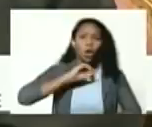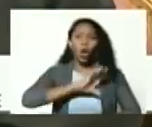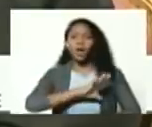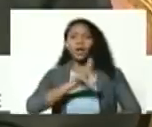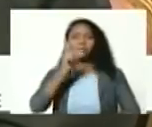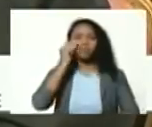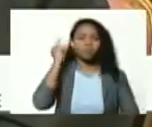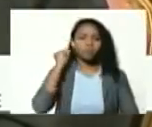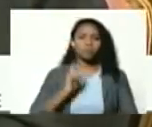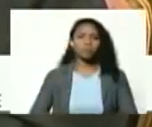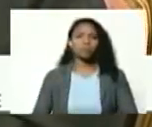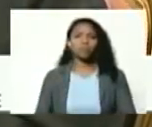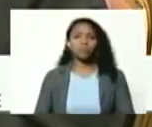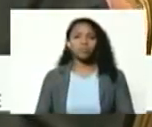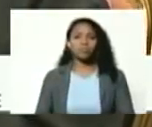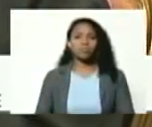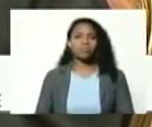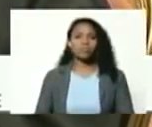historiadoras